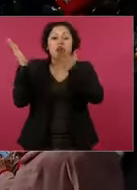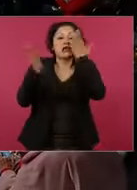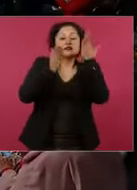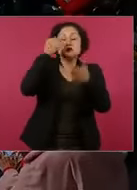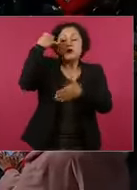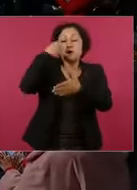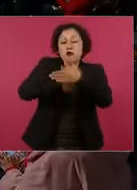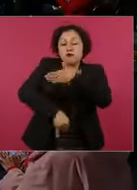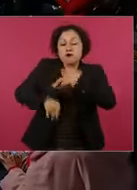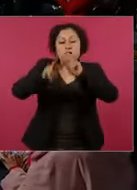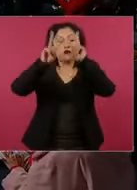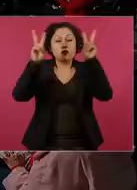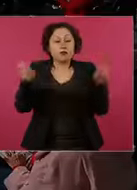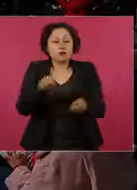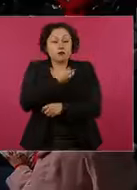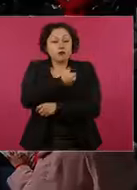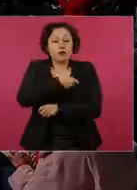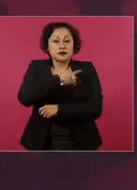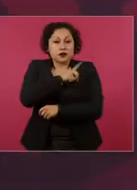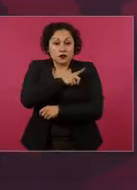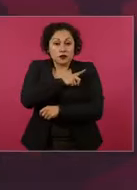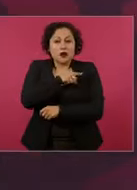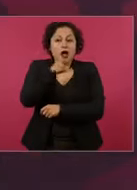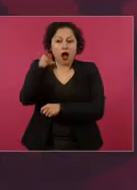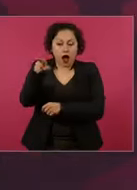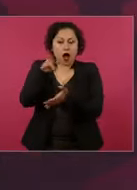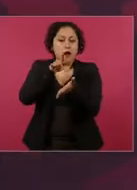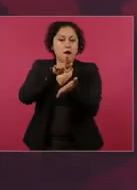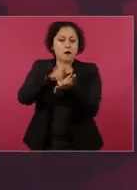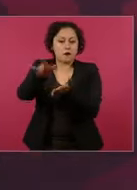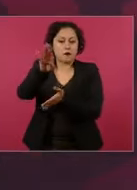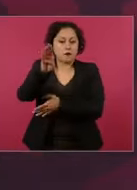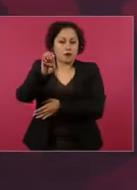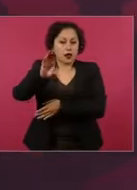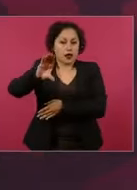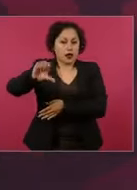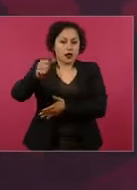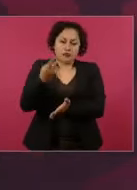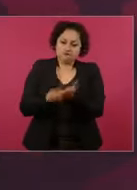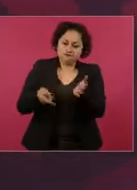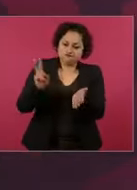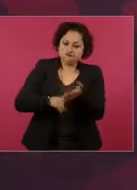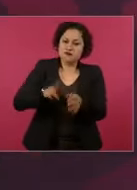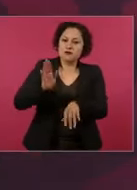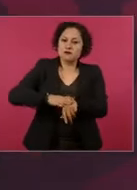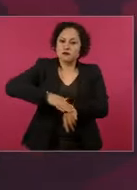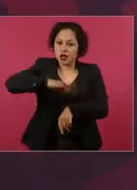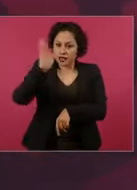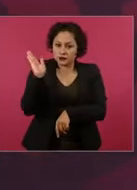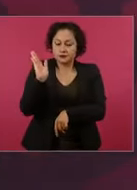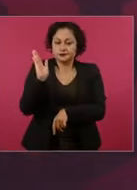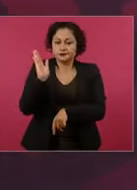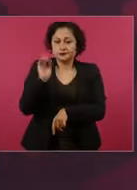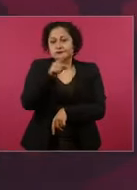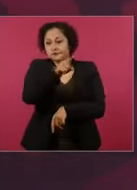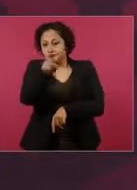formas no son suficientes y por eso nos están ayudando.